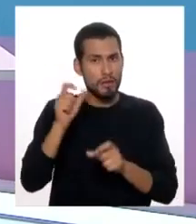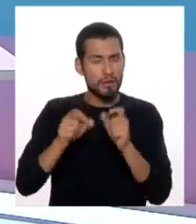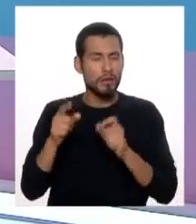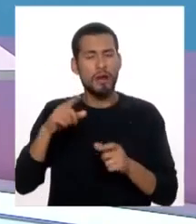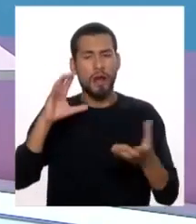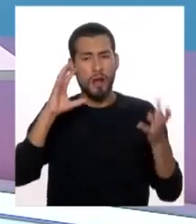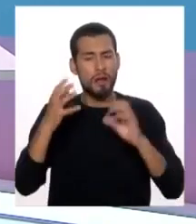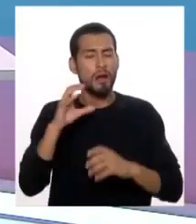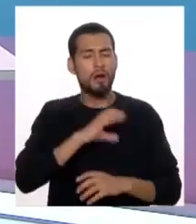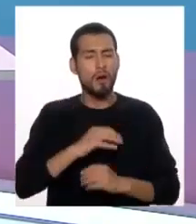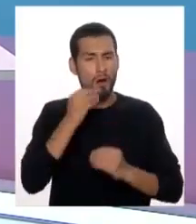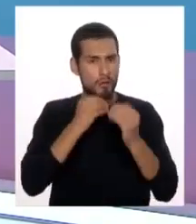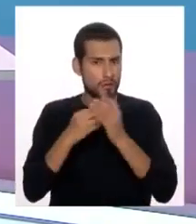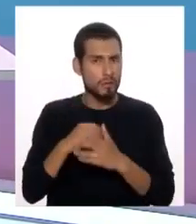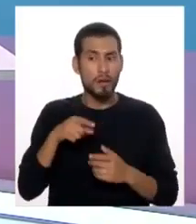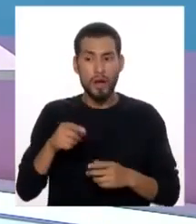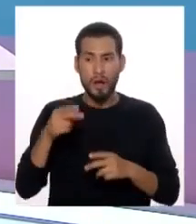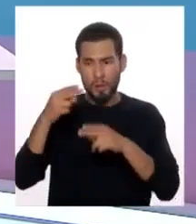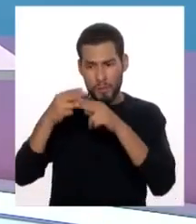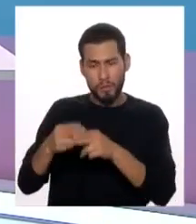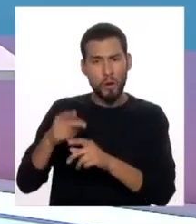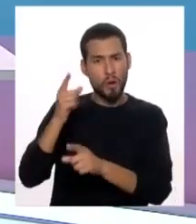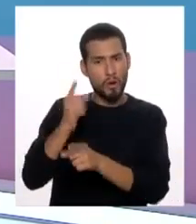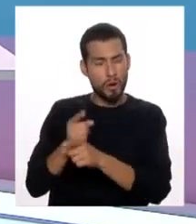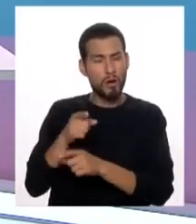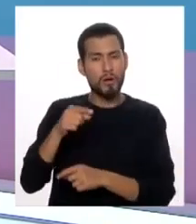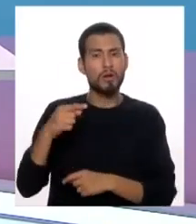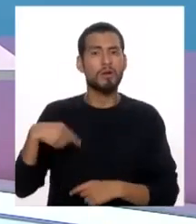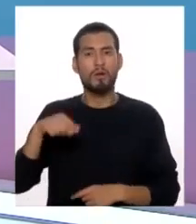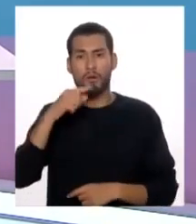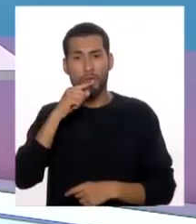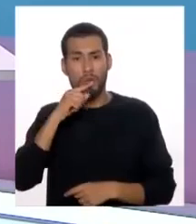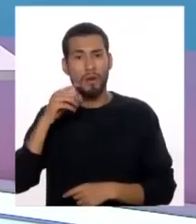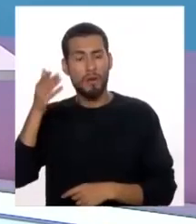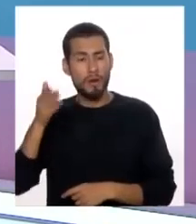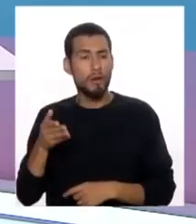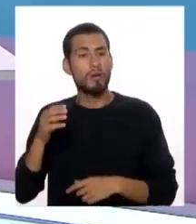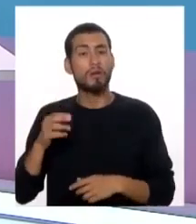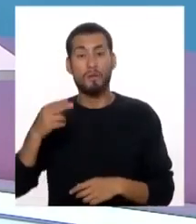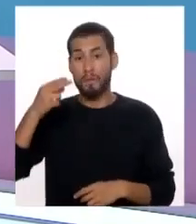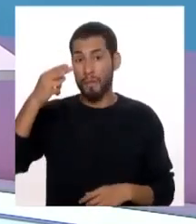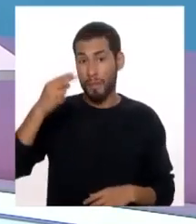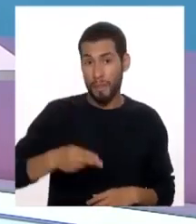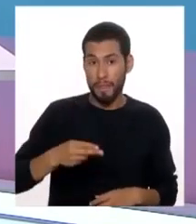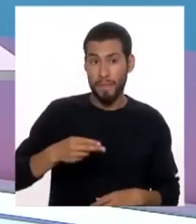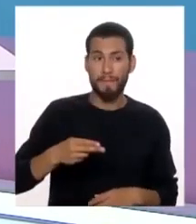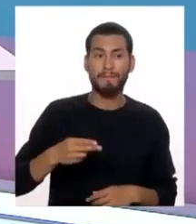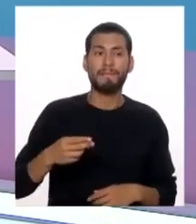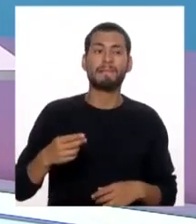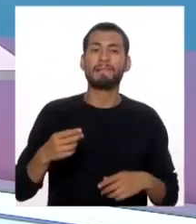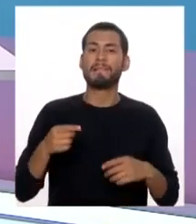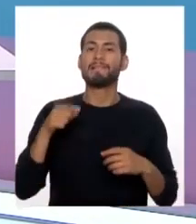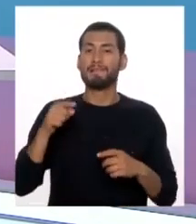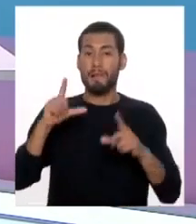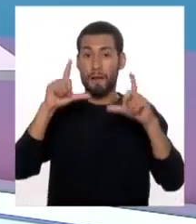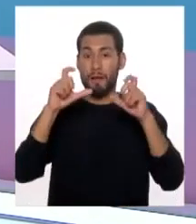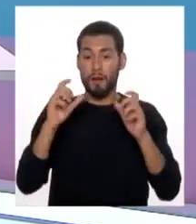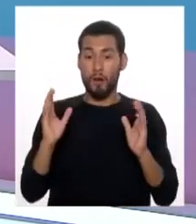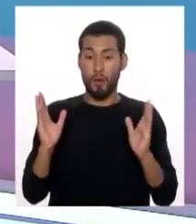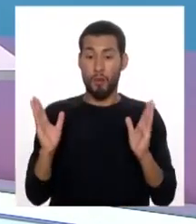países se está viendo cuál es el peso adecuado que deben de tener las modelos y que se está prohibiendo retocar las